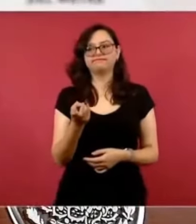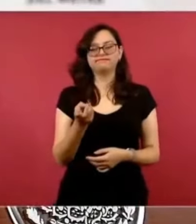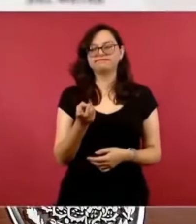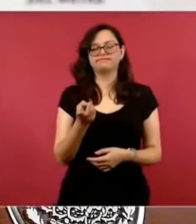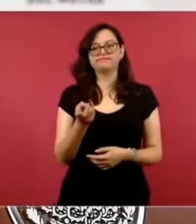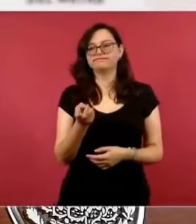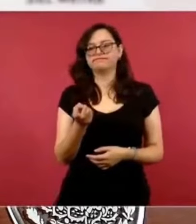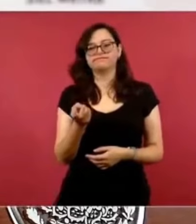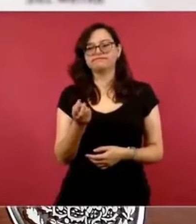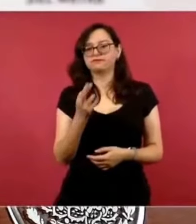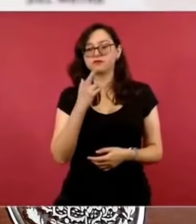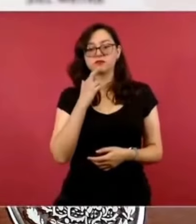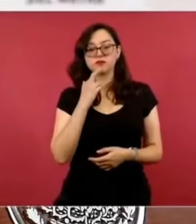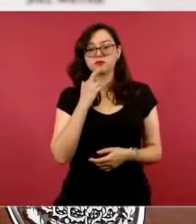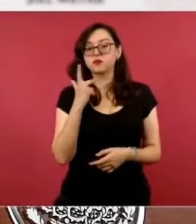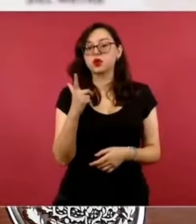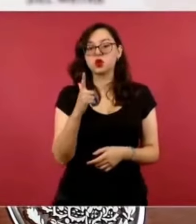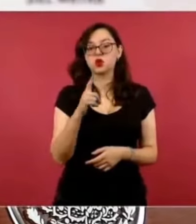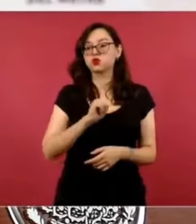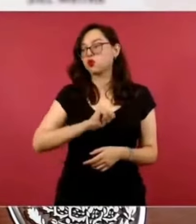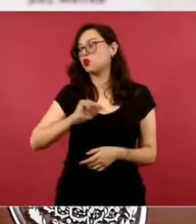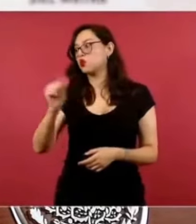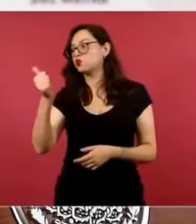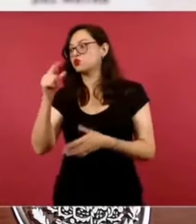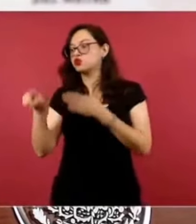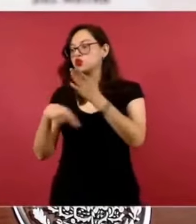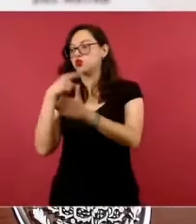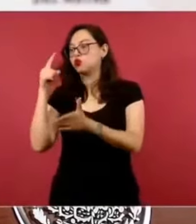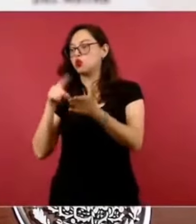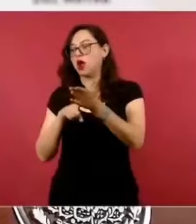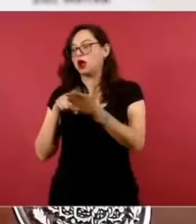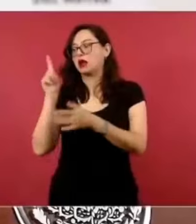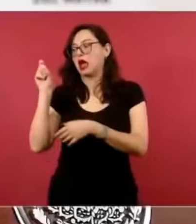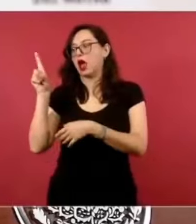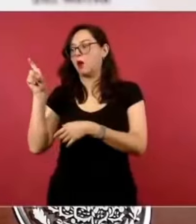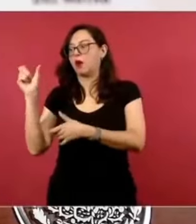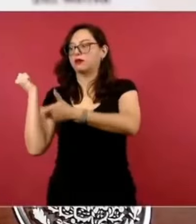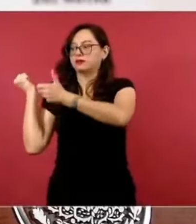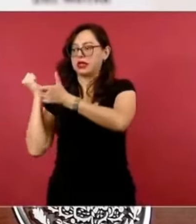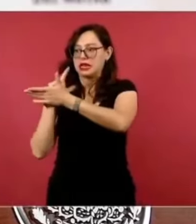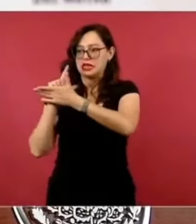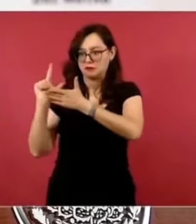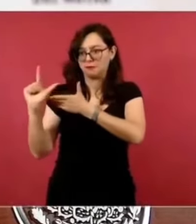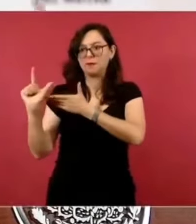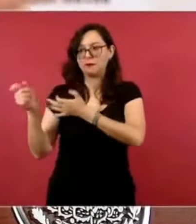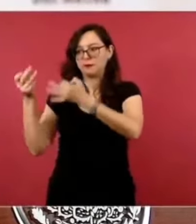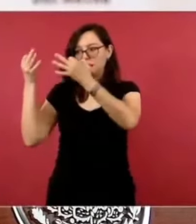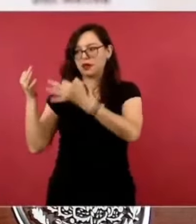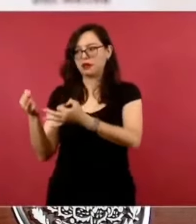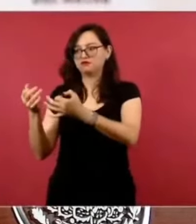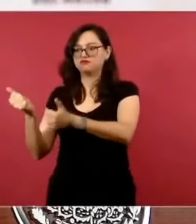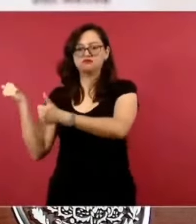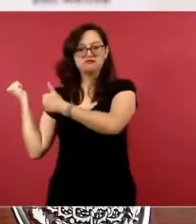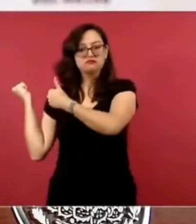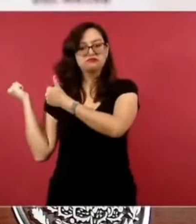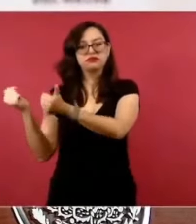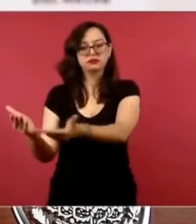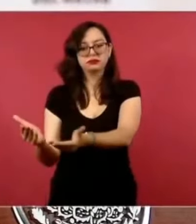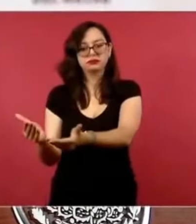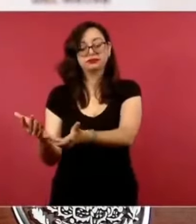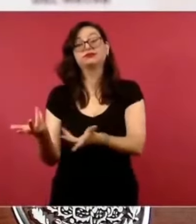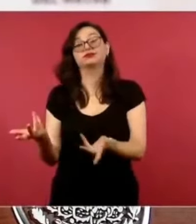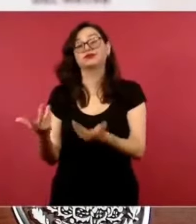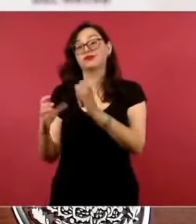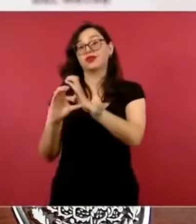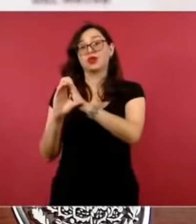un acueducto de muchos kilómetros para llevar